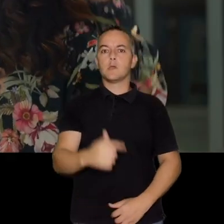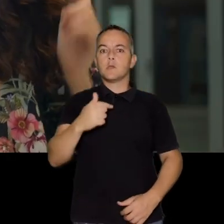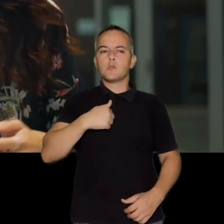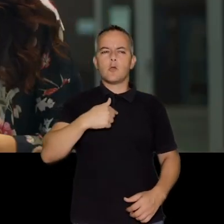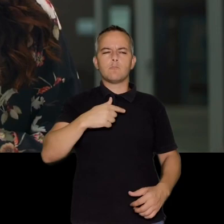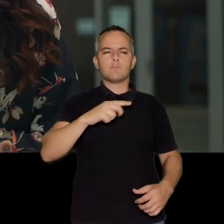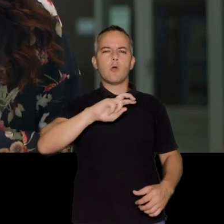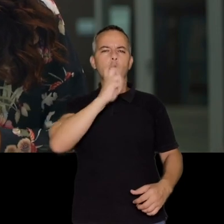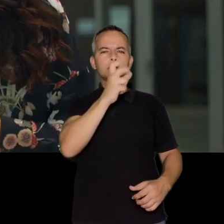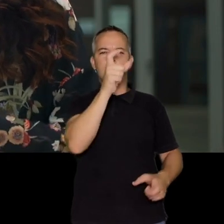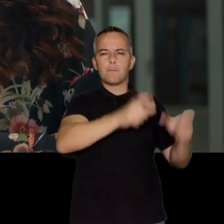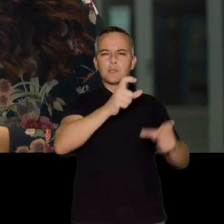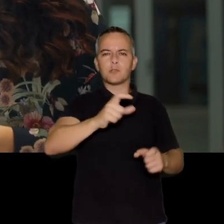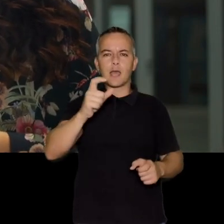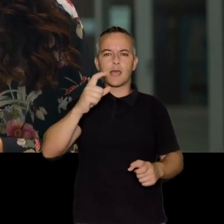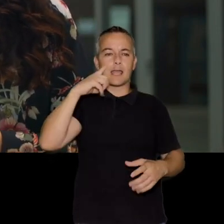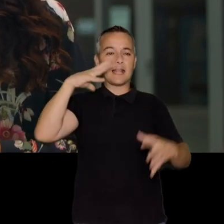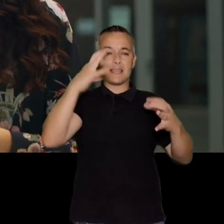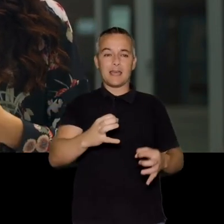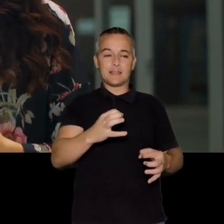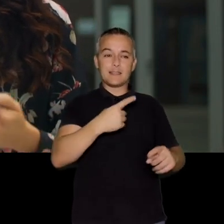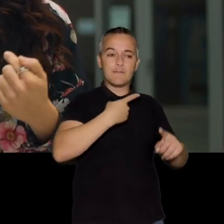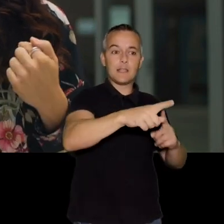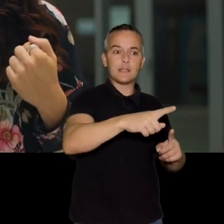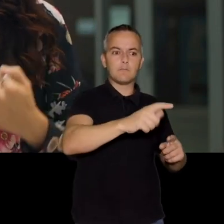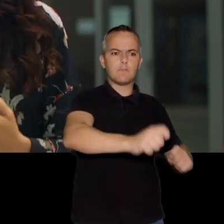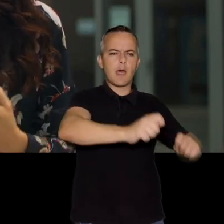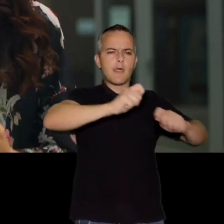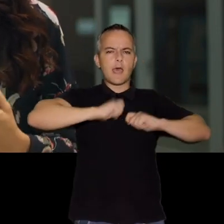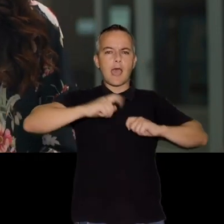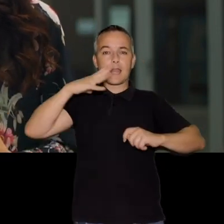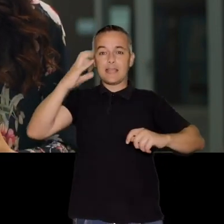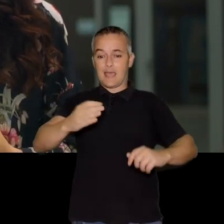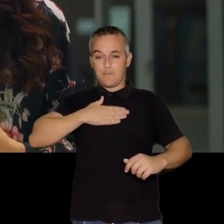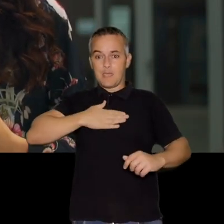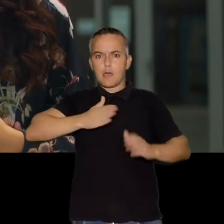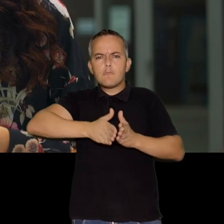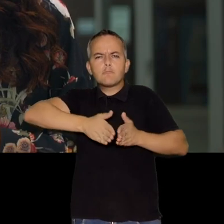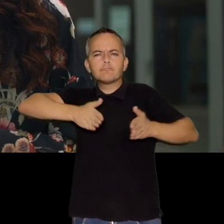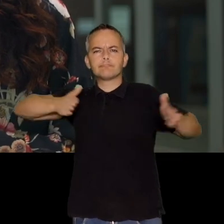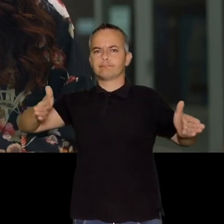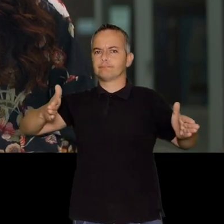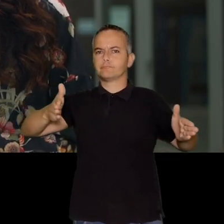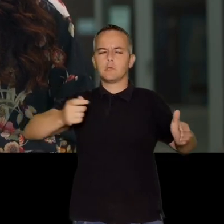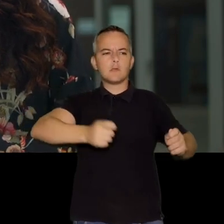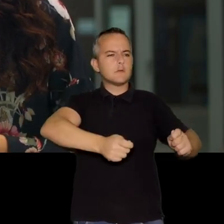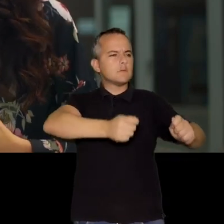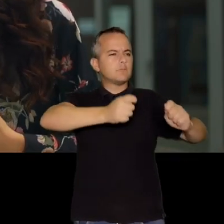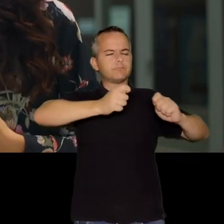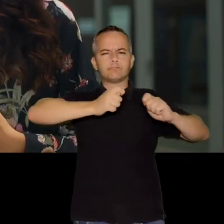llevo de trabajar con personas con otras realidades es que han aumentado mi realidad y la han